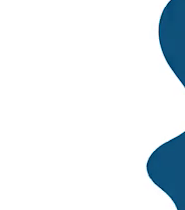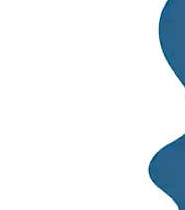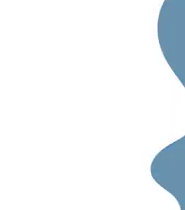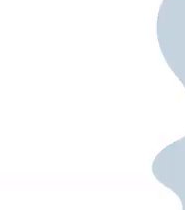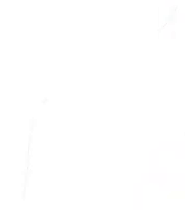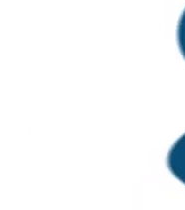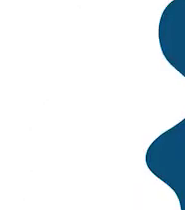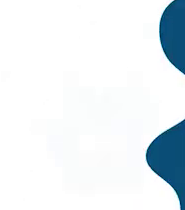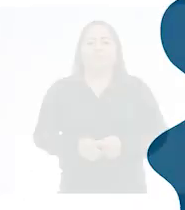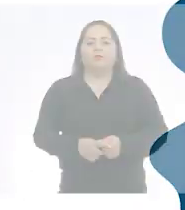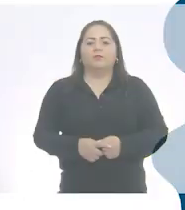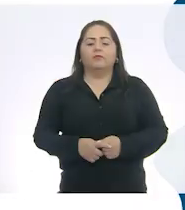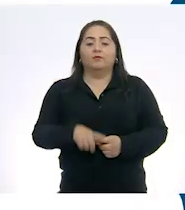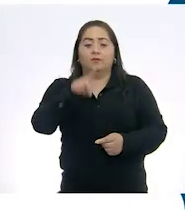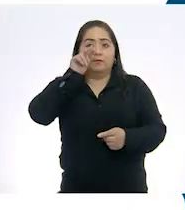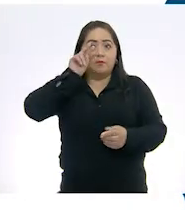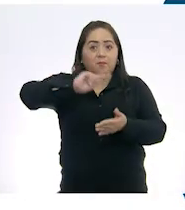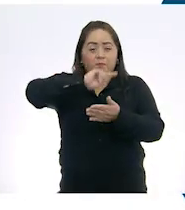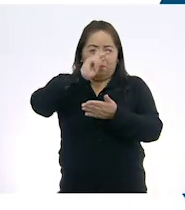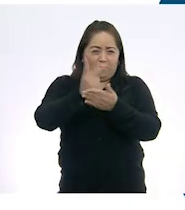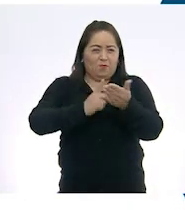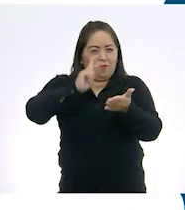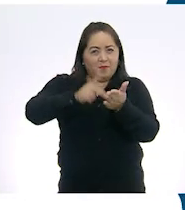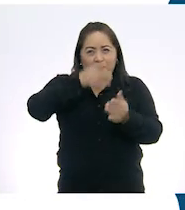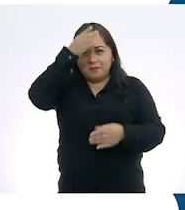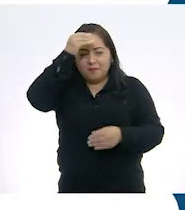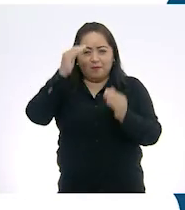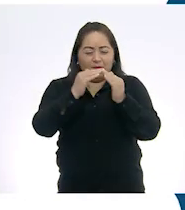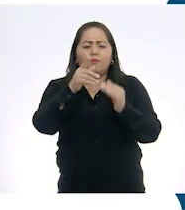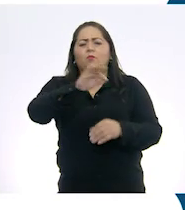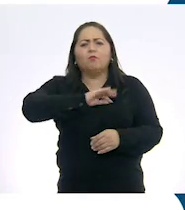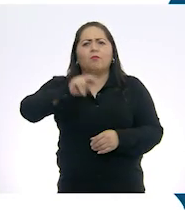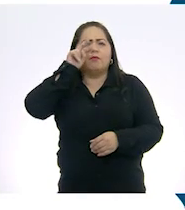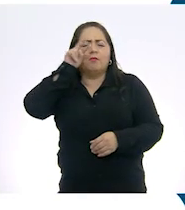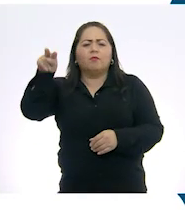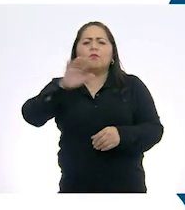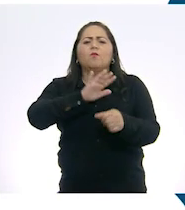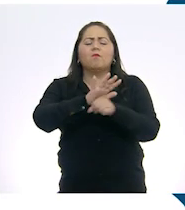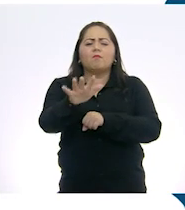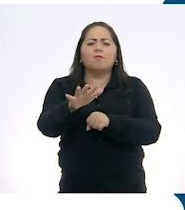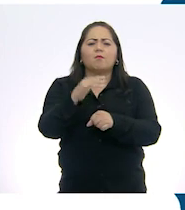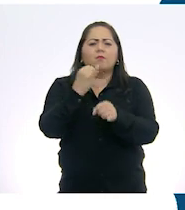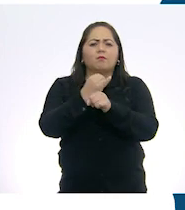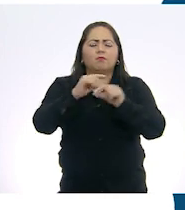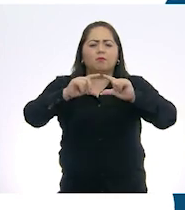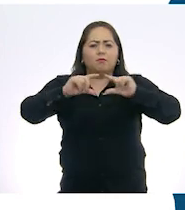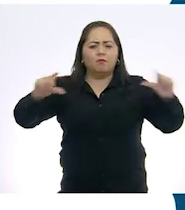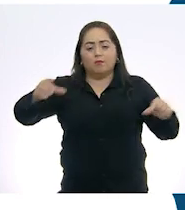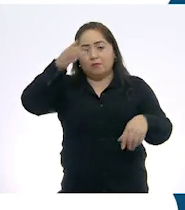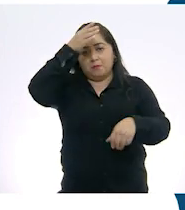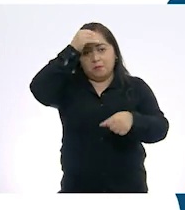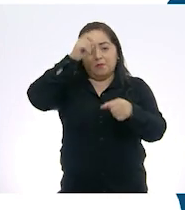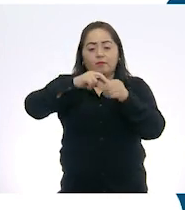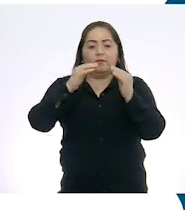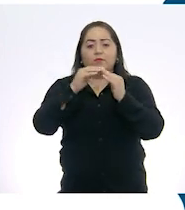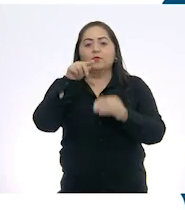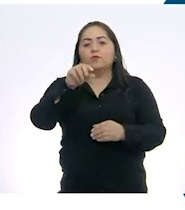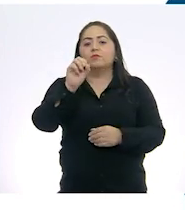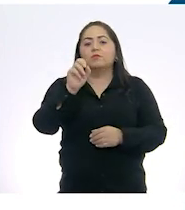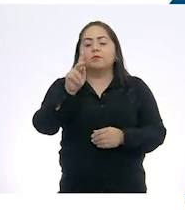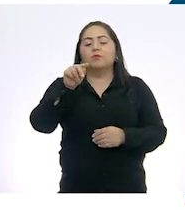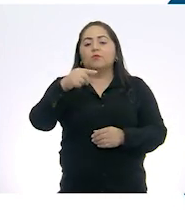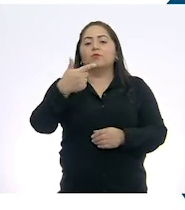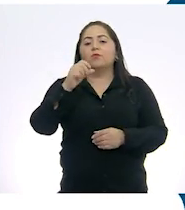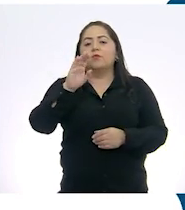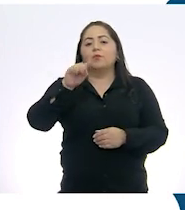Si quieres volver a ver los programas de Aprende en Casa, los puedes encontrar en la siguiente liga. aprendeencasa.c